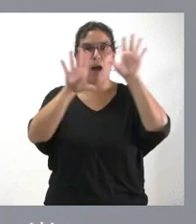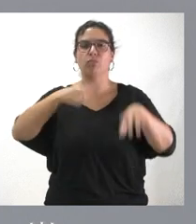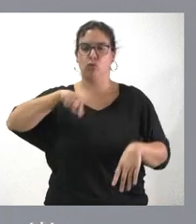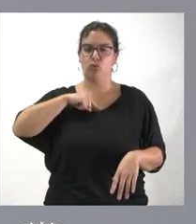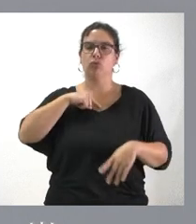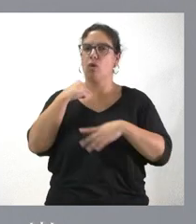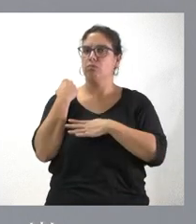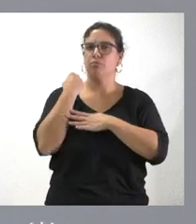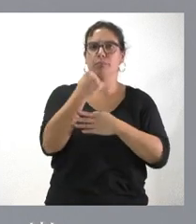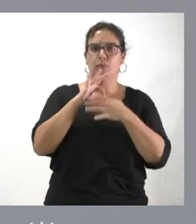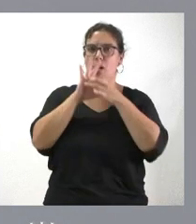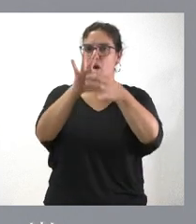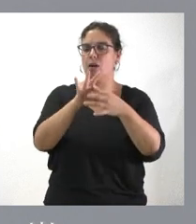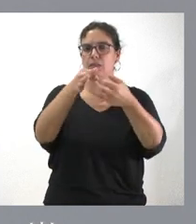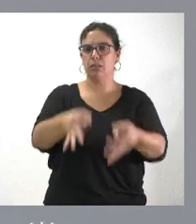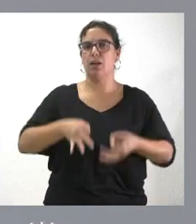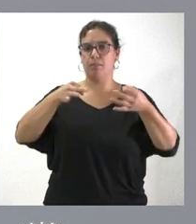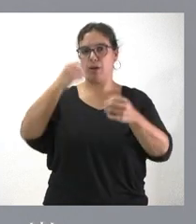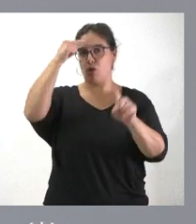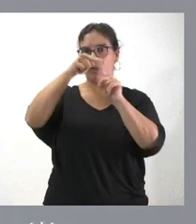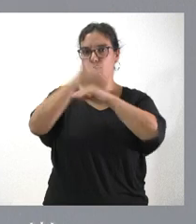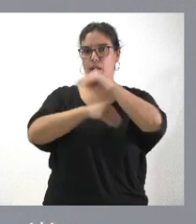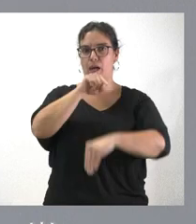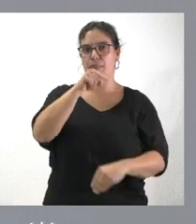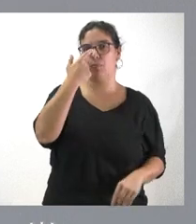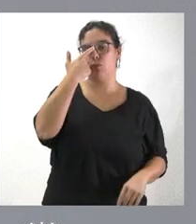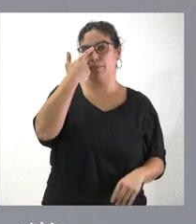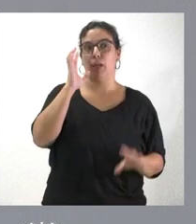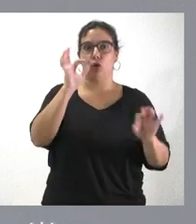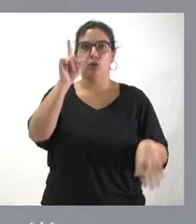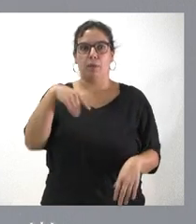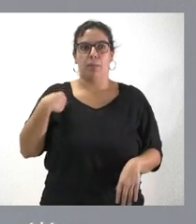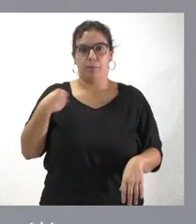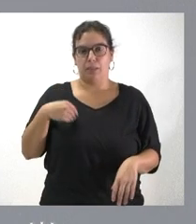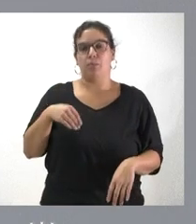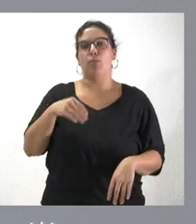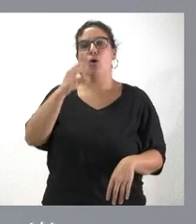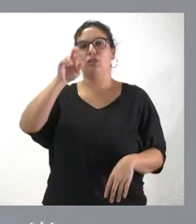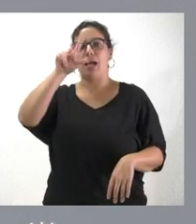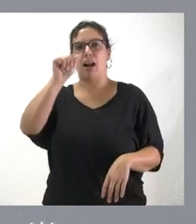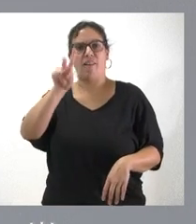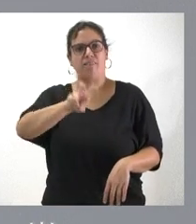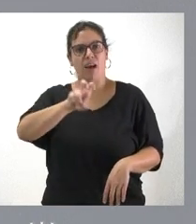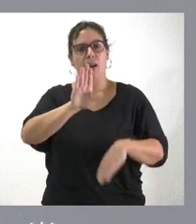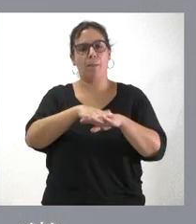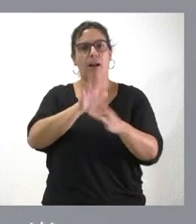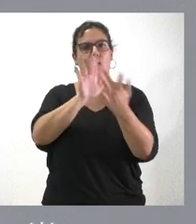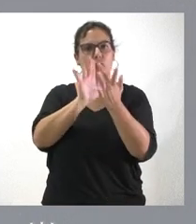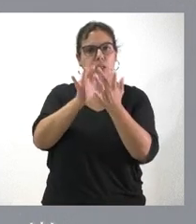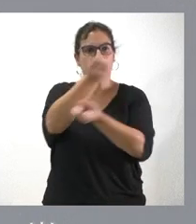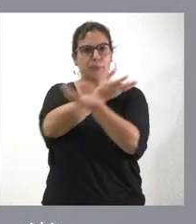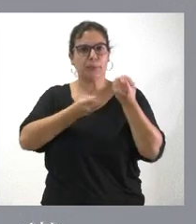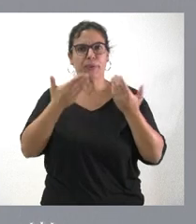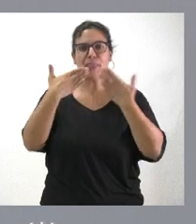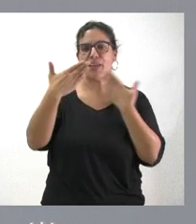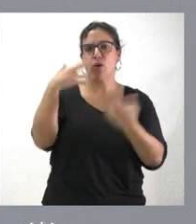aliado y en esa dirección estamos. Y, por supuesto, que también el propio SERLA es un instrumento válido para la interlocución, para el diálogo,